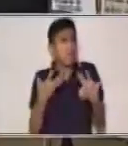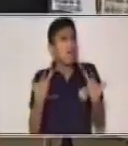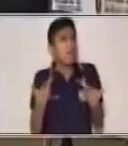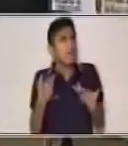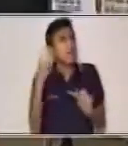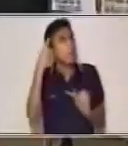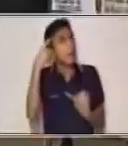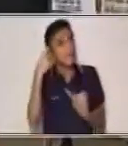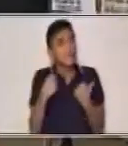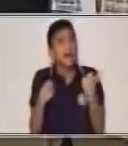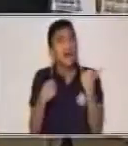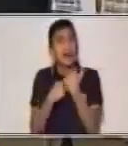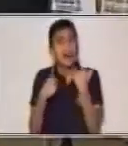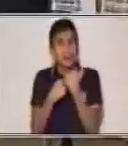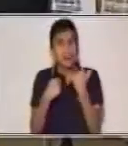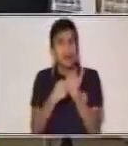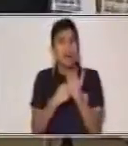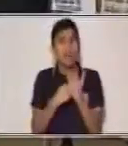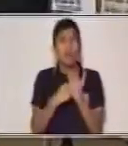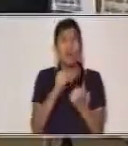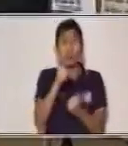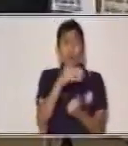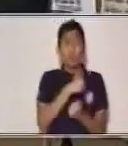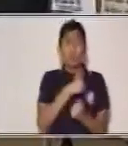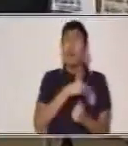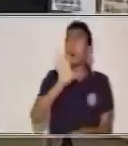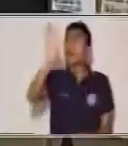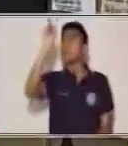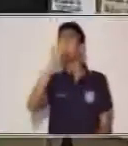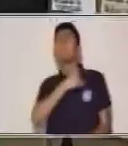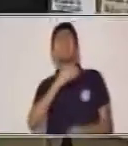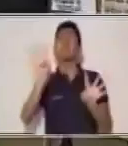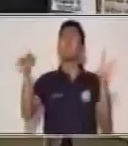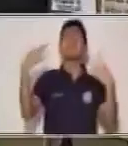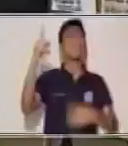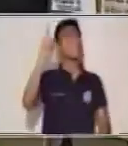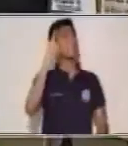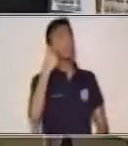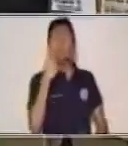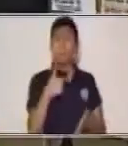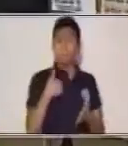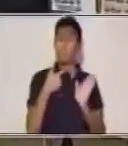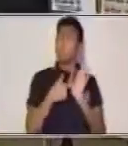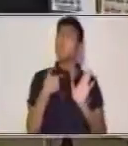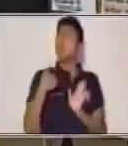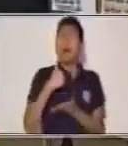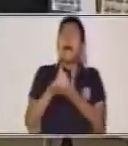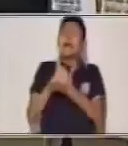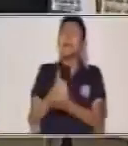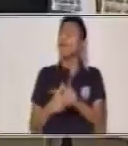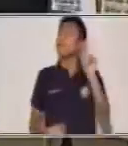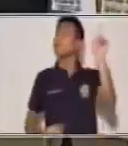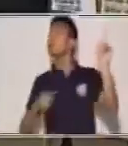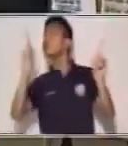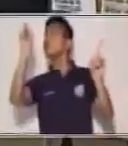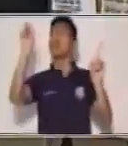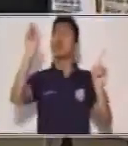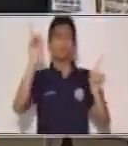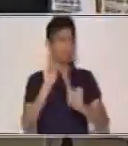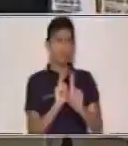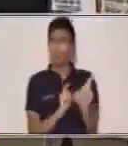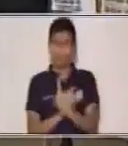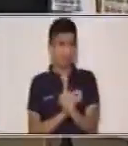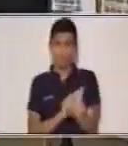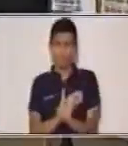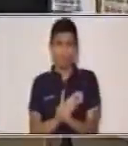ayudar y no en desear ser reconocido por los demás. Así que en estos momentos, si tú deseas